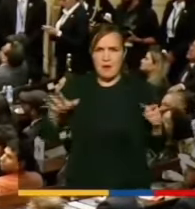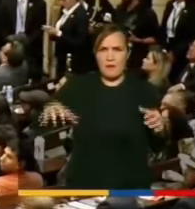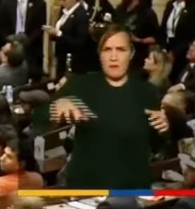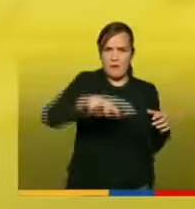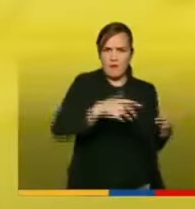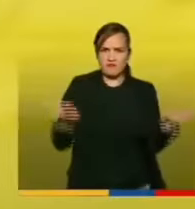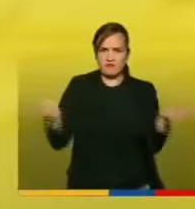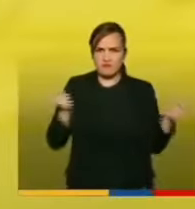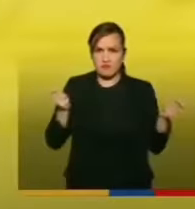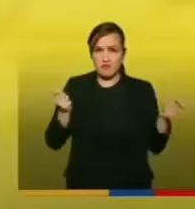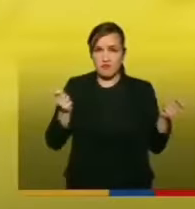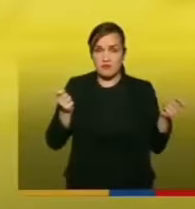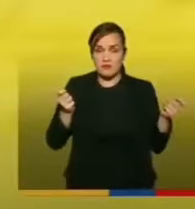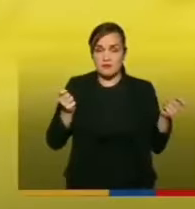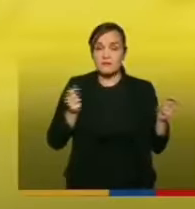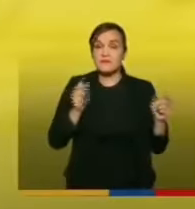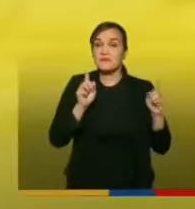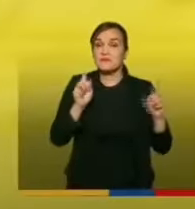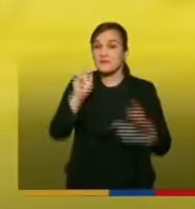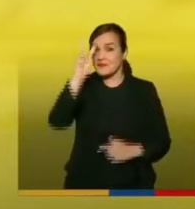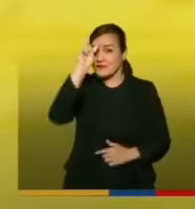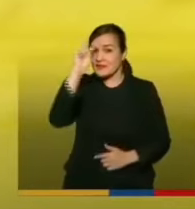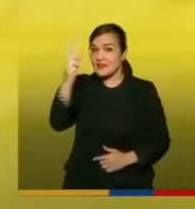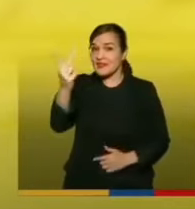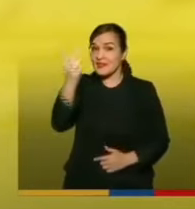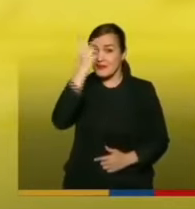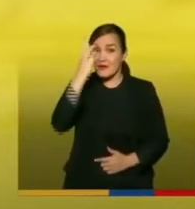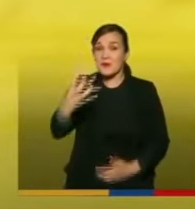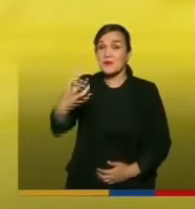La gran equivocación de nuestros próceres.